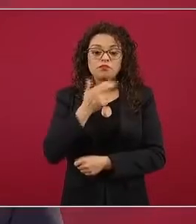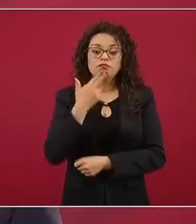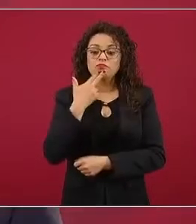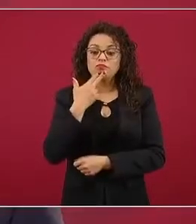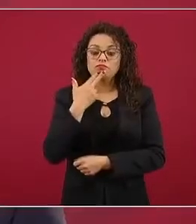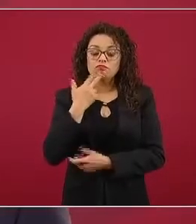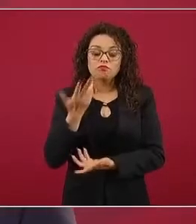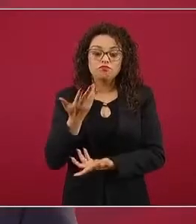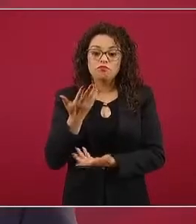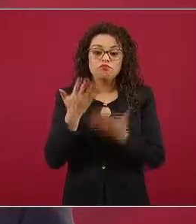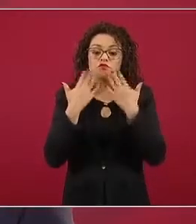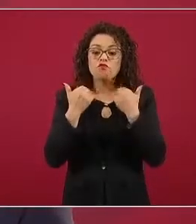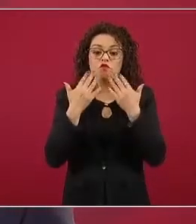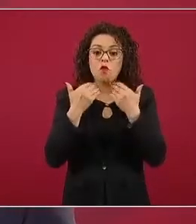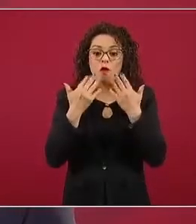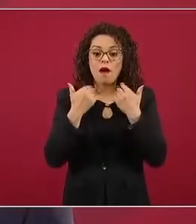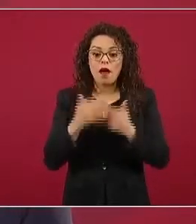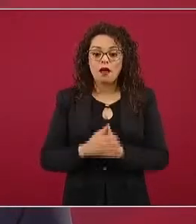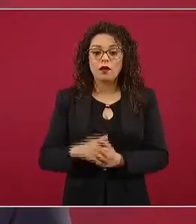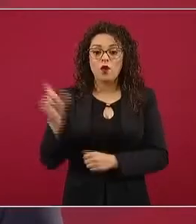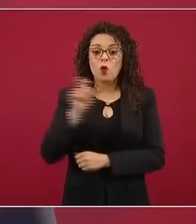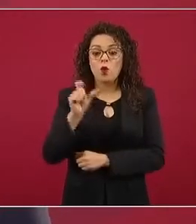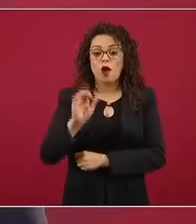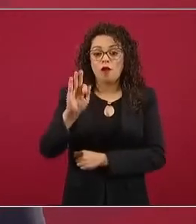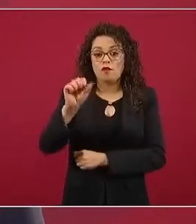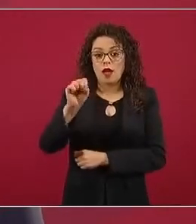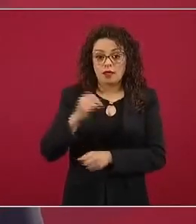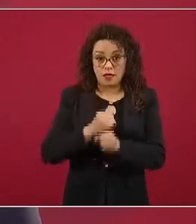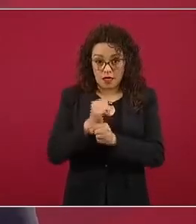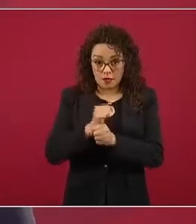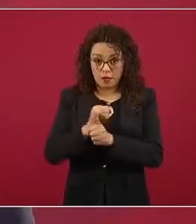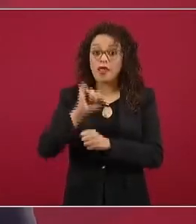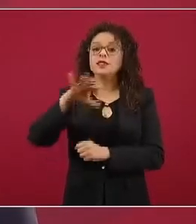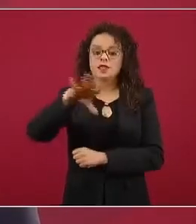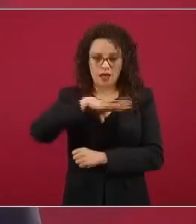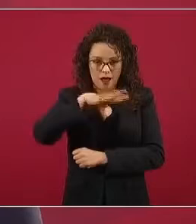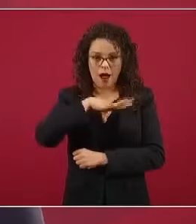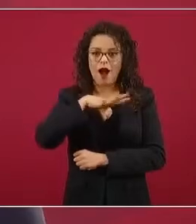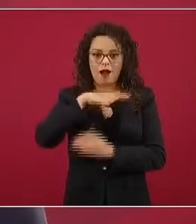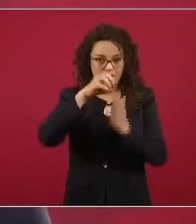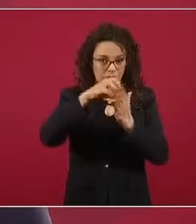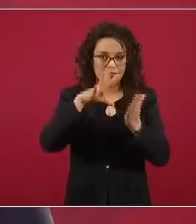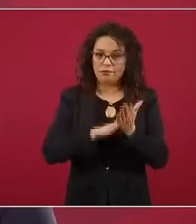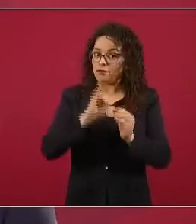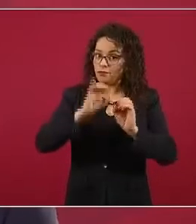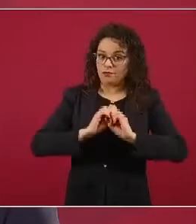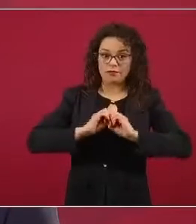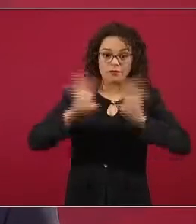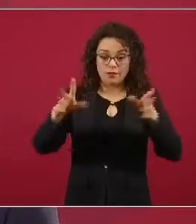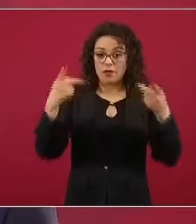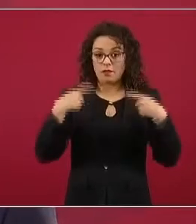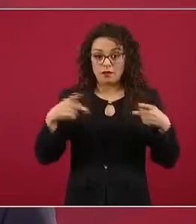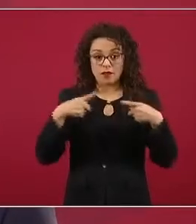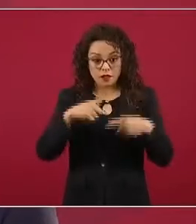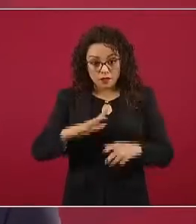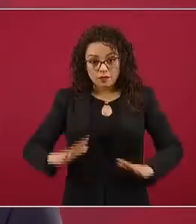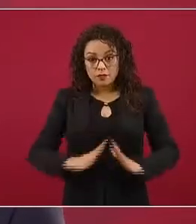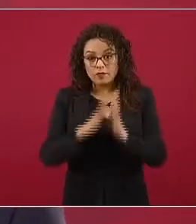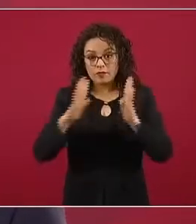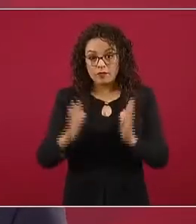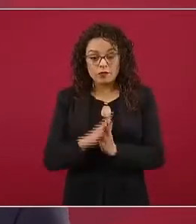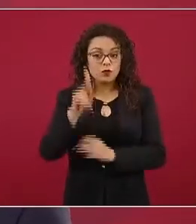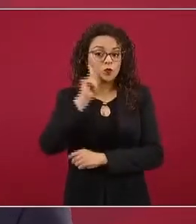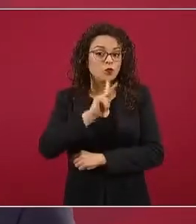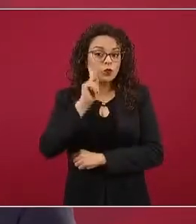convencional. Durante la fase de investigación sí lo hay, por supuesto. Las personas que participan en los ensayos